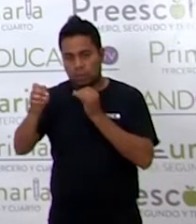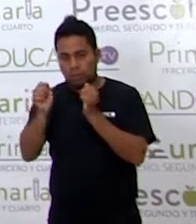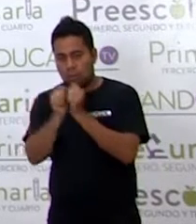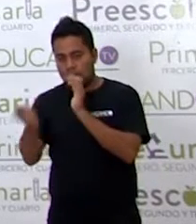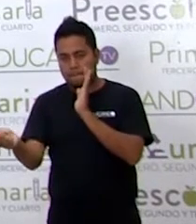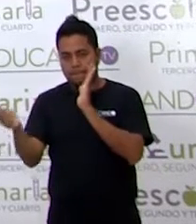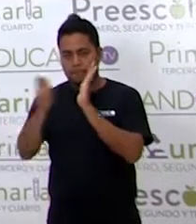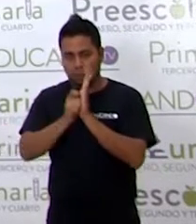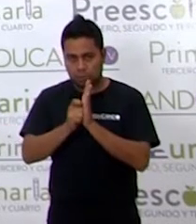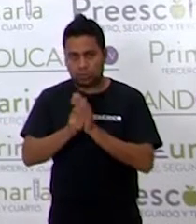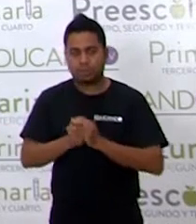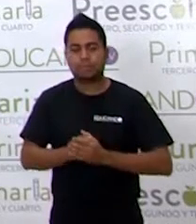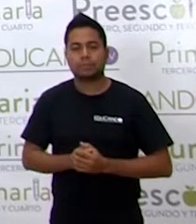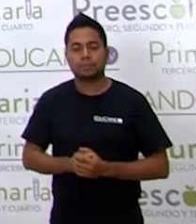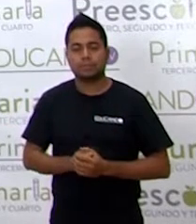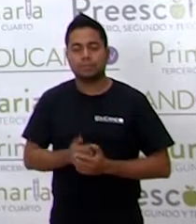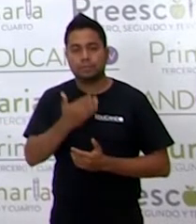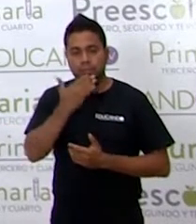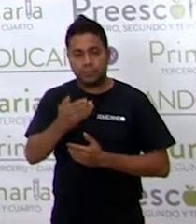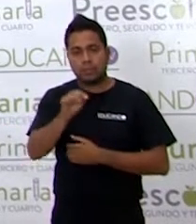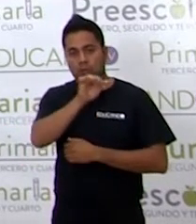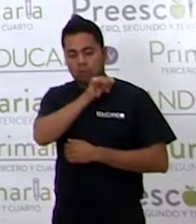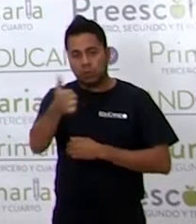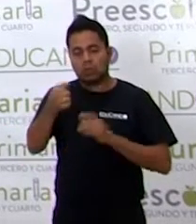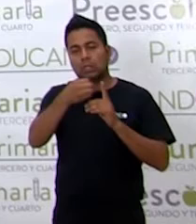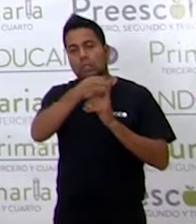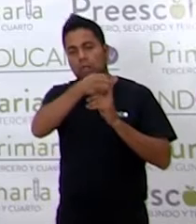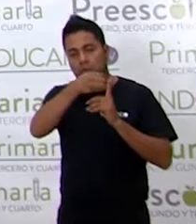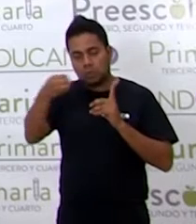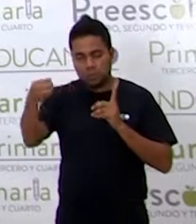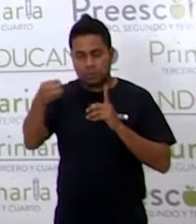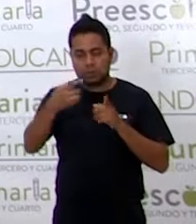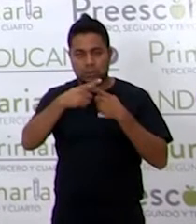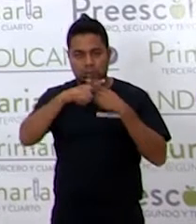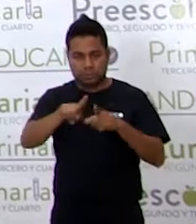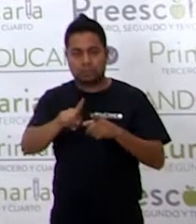Vamos a trabajar Otra oración Más